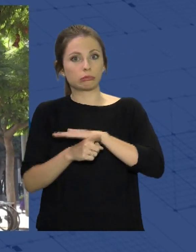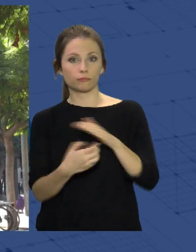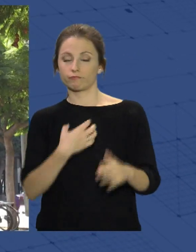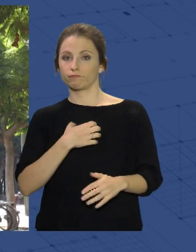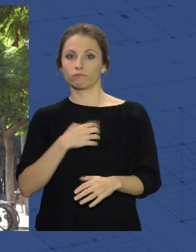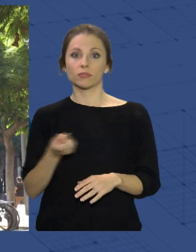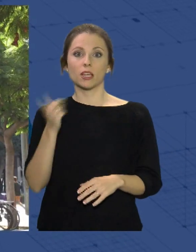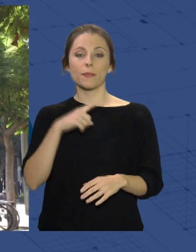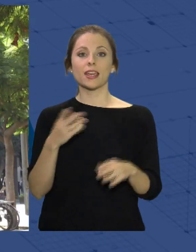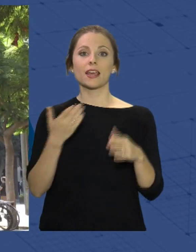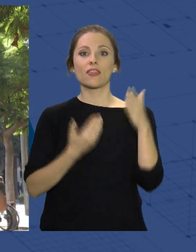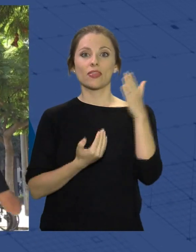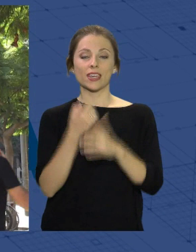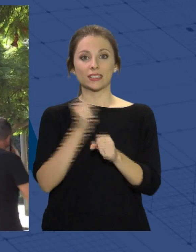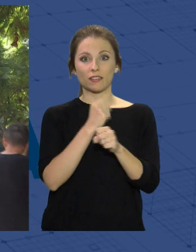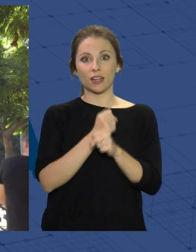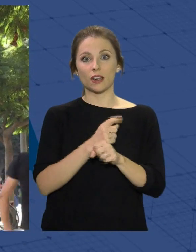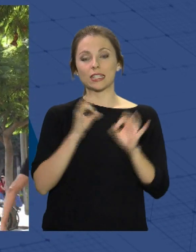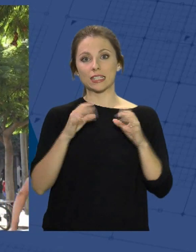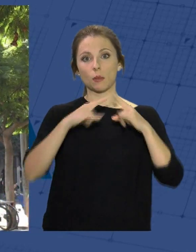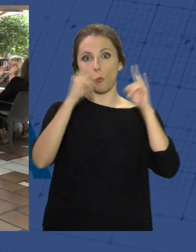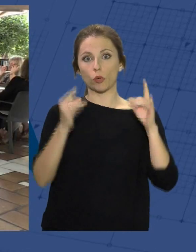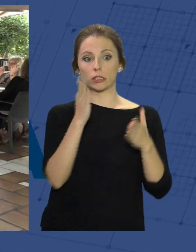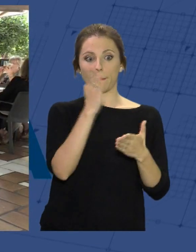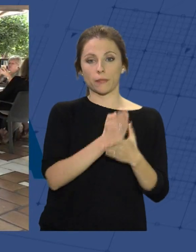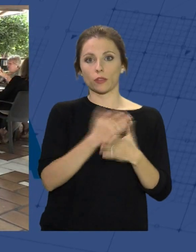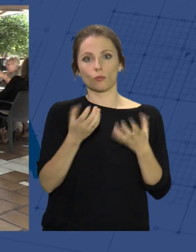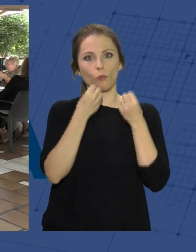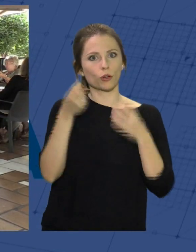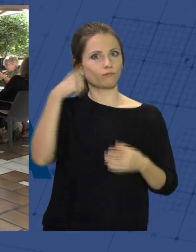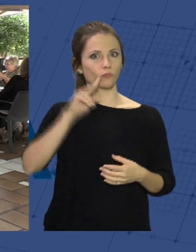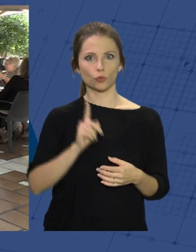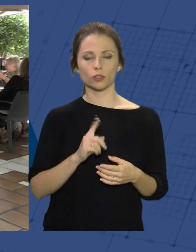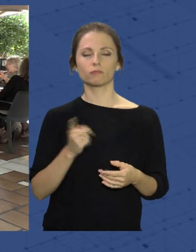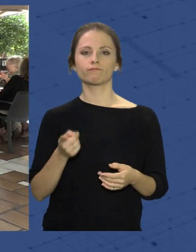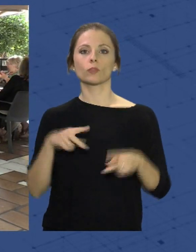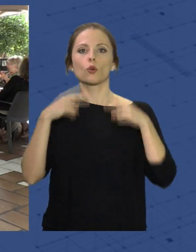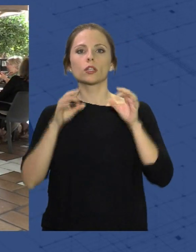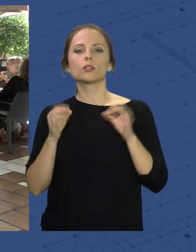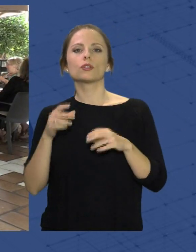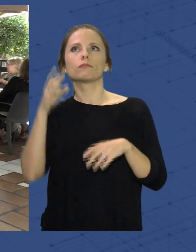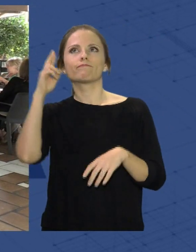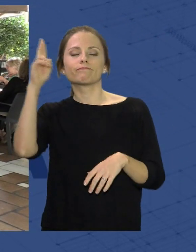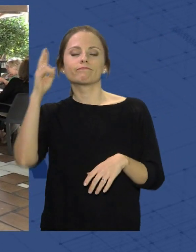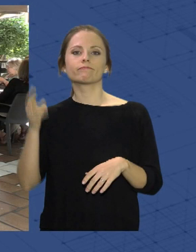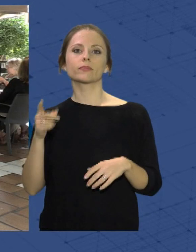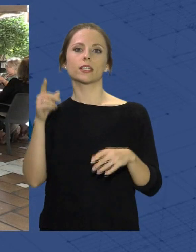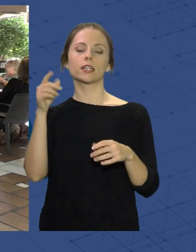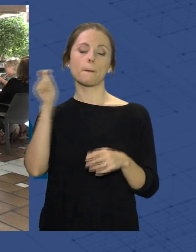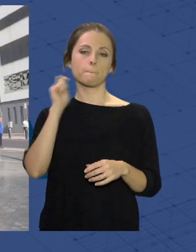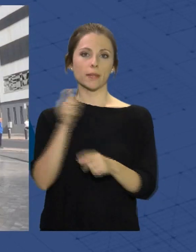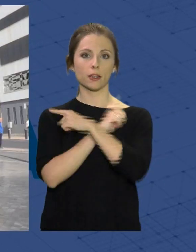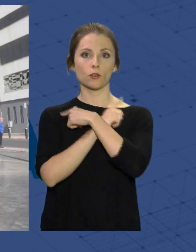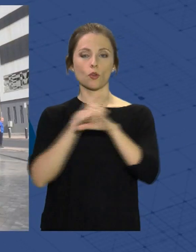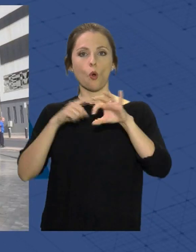laborable medio de ese puente tampoco ha sido bueno. Los hosteleros esperan que este mes de noviembre los hoteles mantengan su